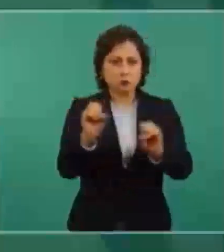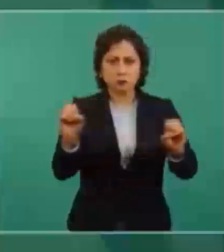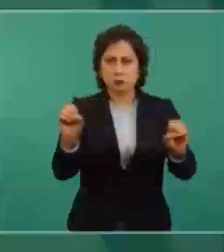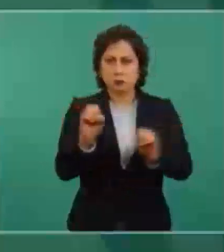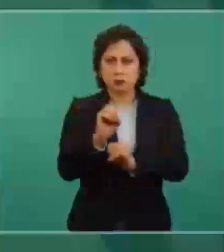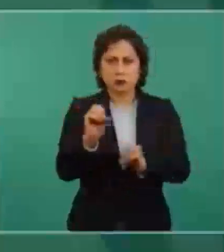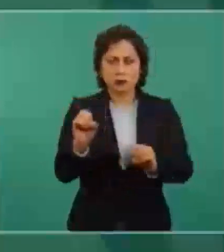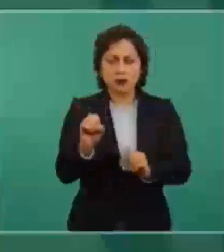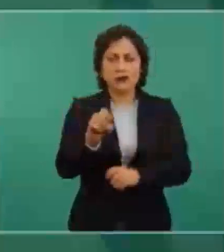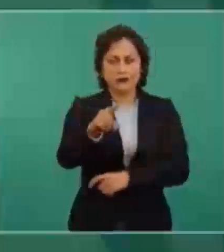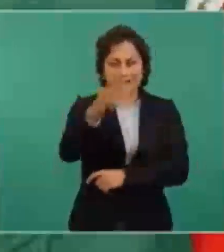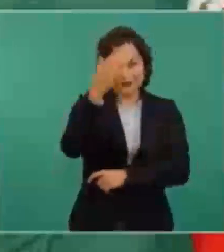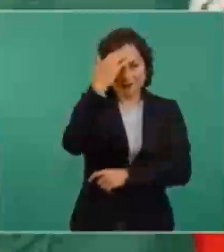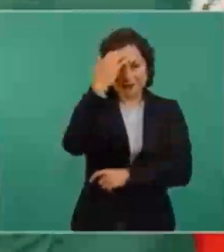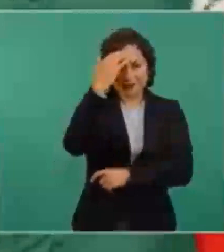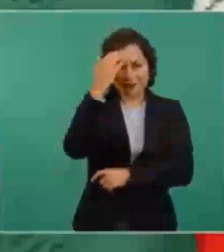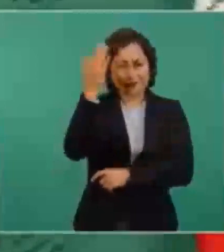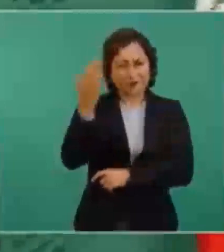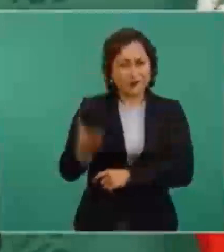Ahí está el caso del señor